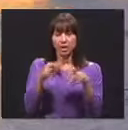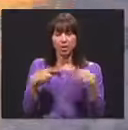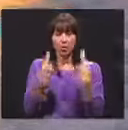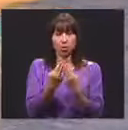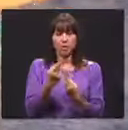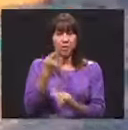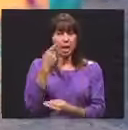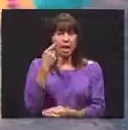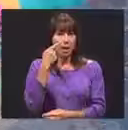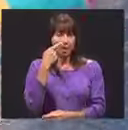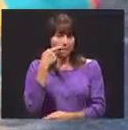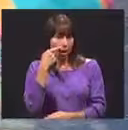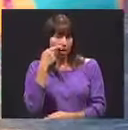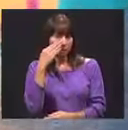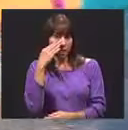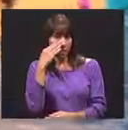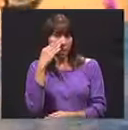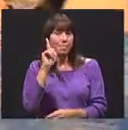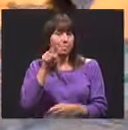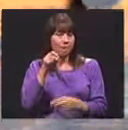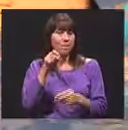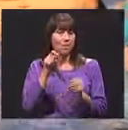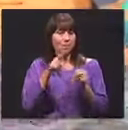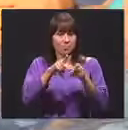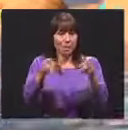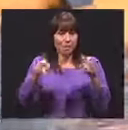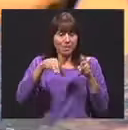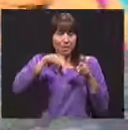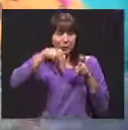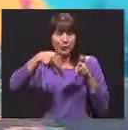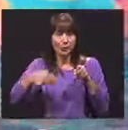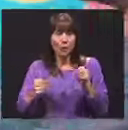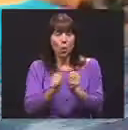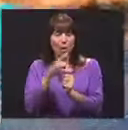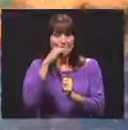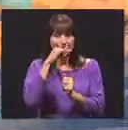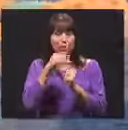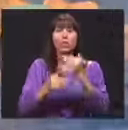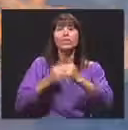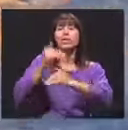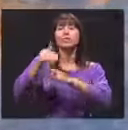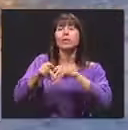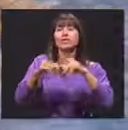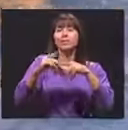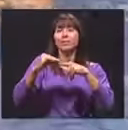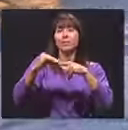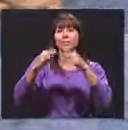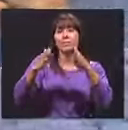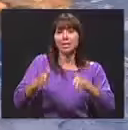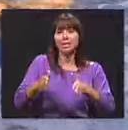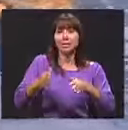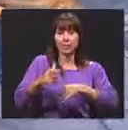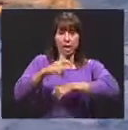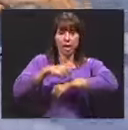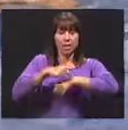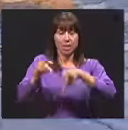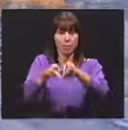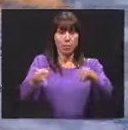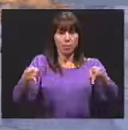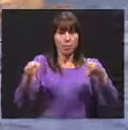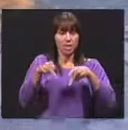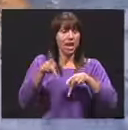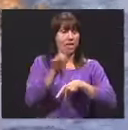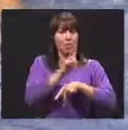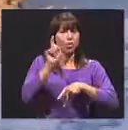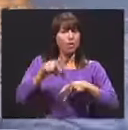las primeras sesiones el padre debe ingresar con el niño. Después es el fisioterapeuta quien acompaña al menor. El tiempo en piscina no debe